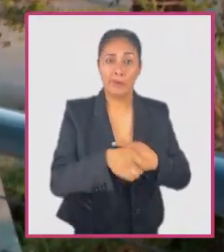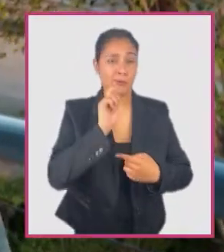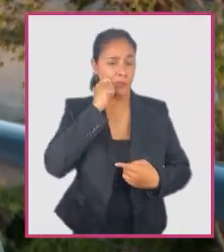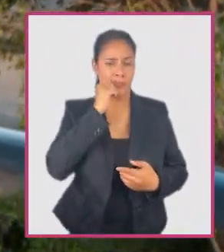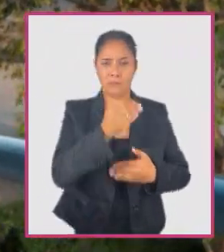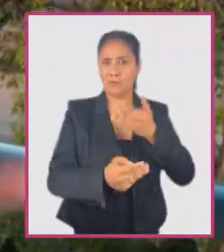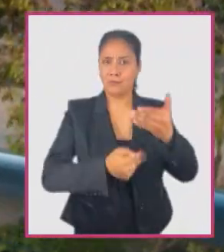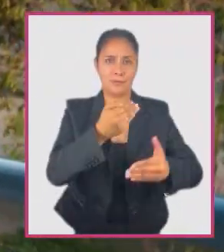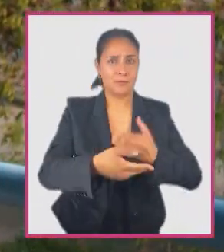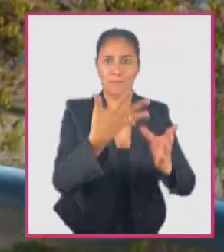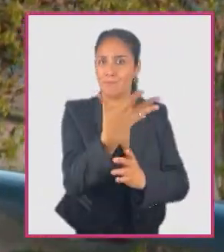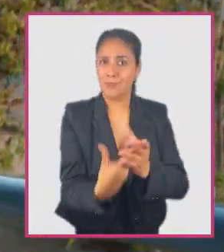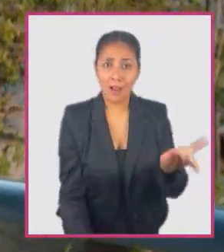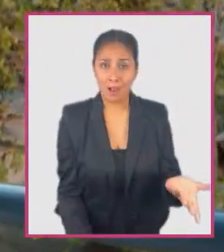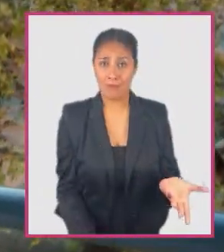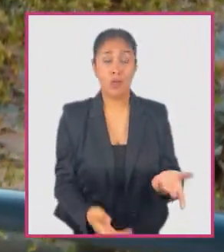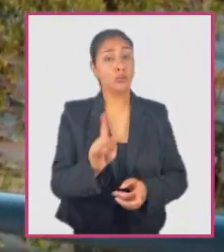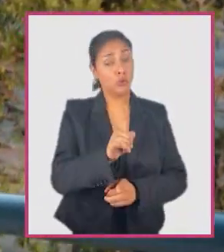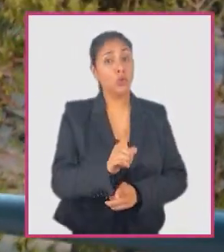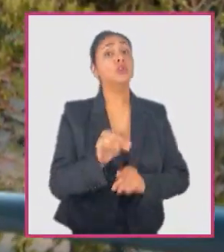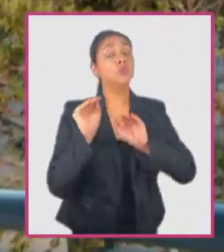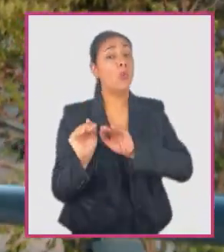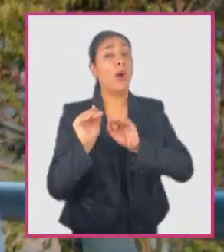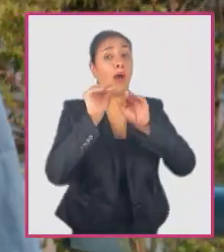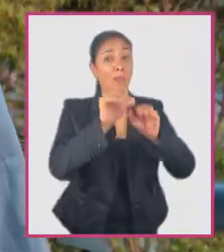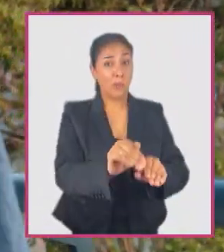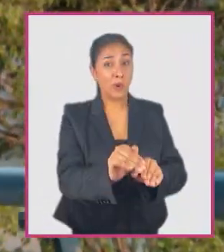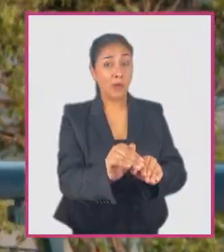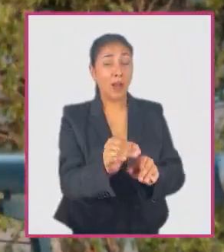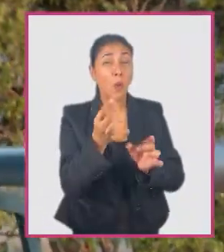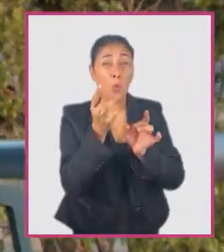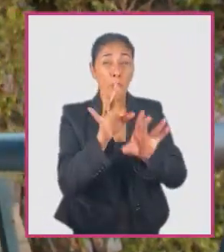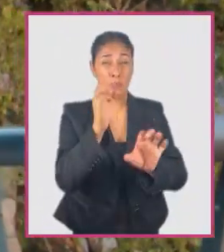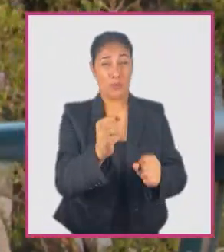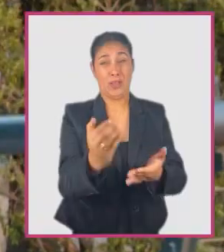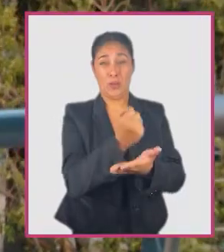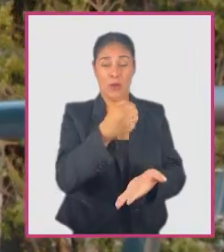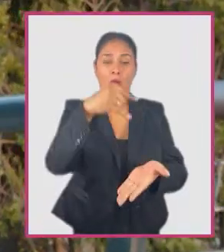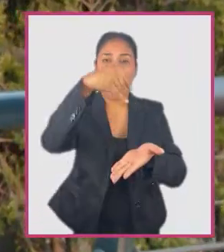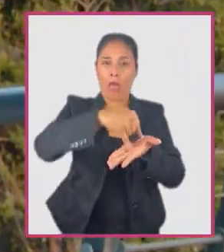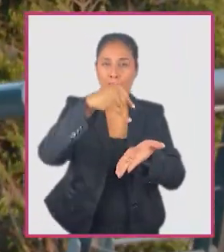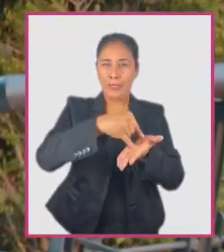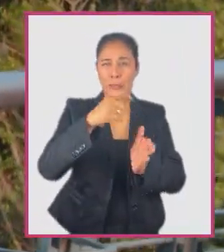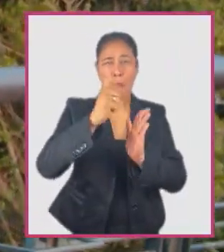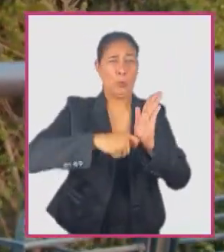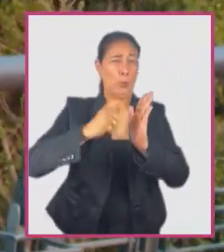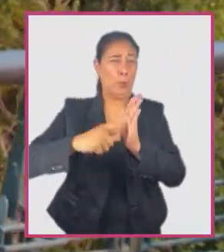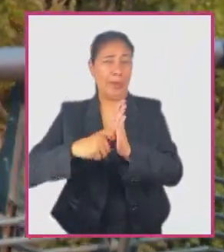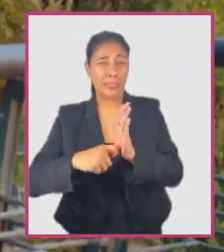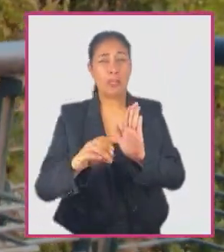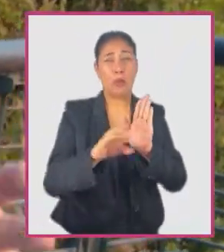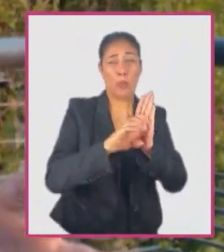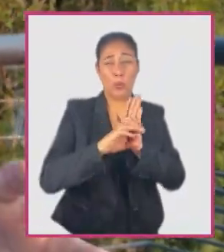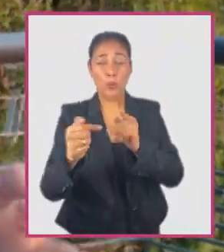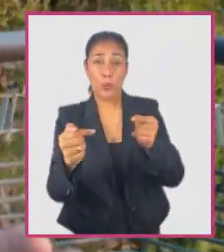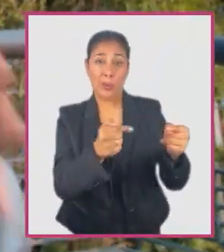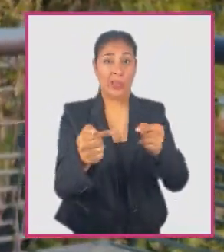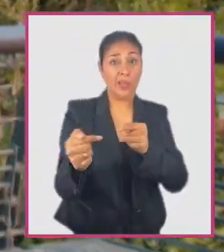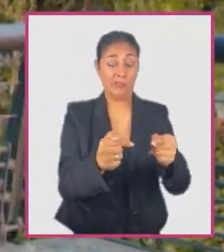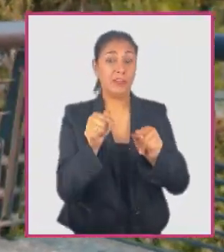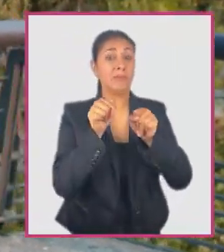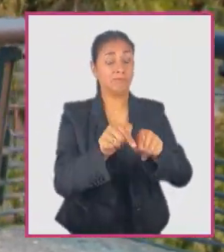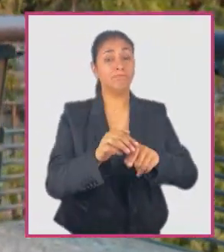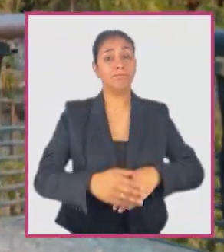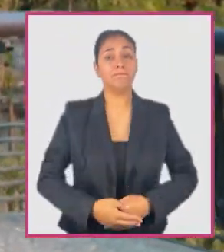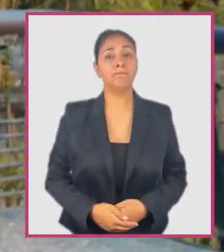no cierra ningún proceso. Al contrario, si tú votas a favor, lo único que podrías lograr es extender durante meses el debate constitucional